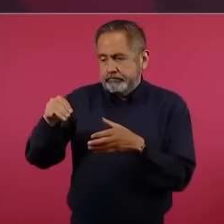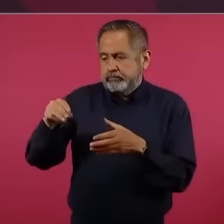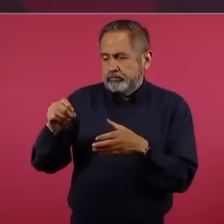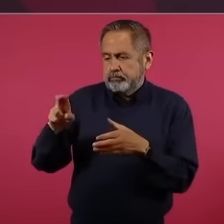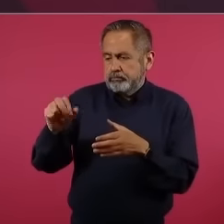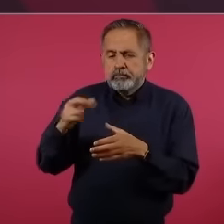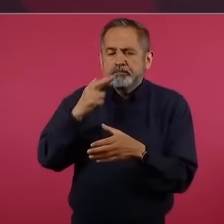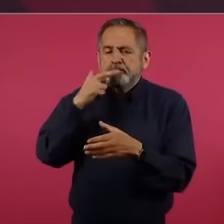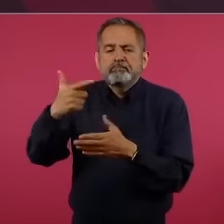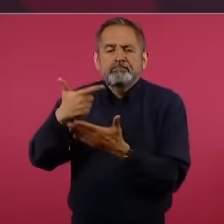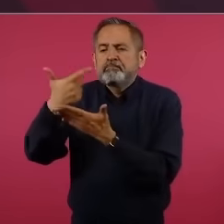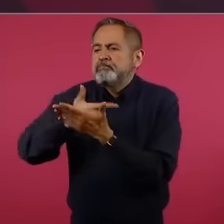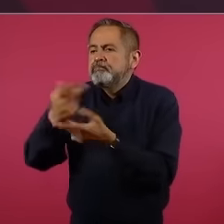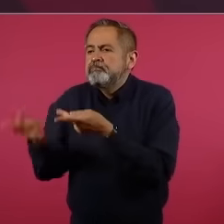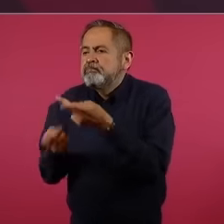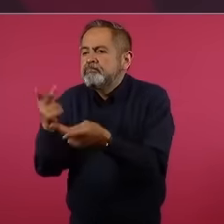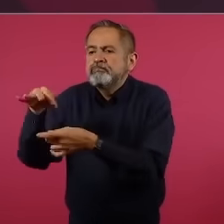posibilidad.